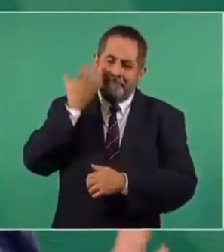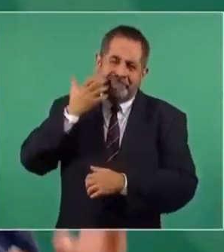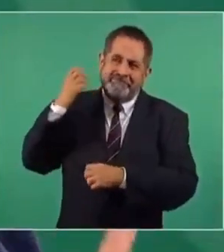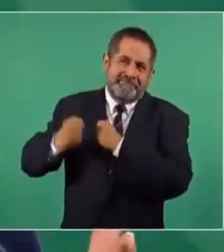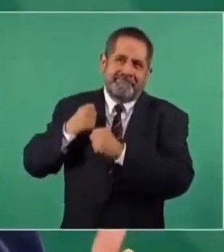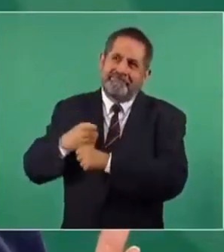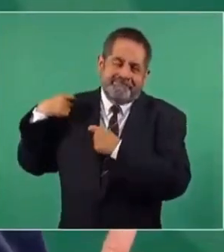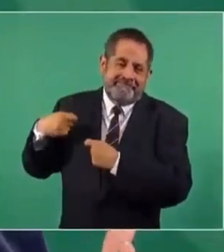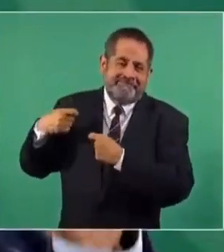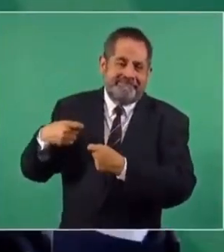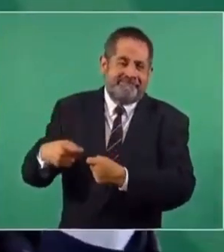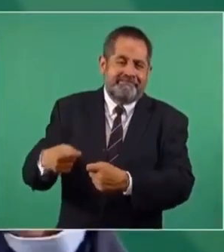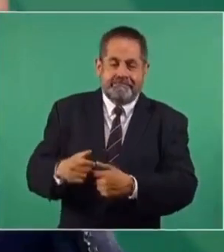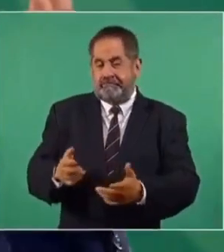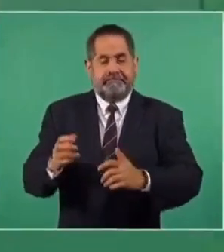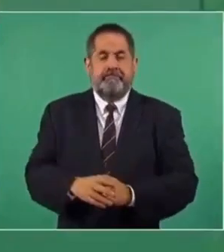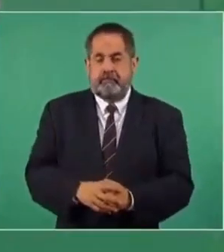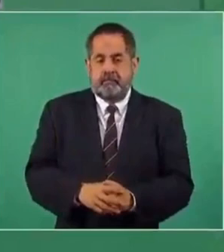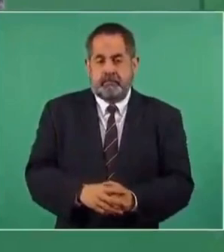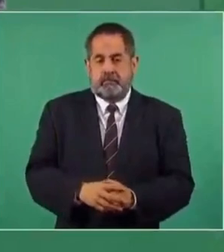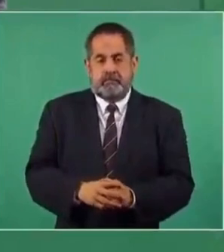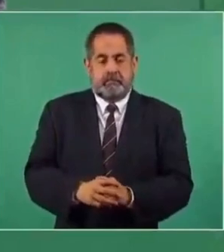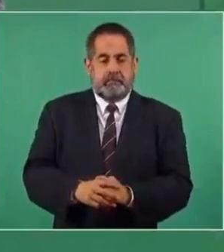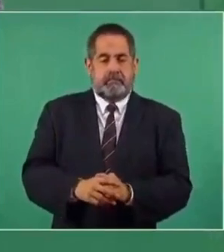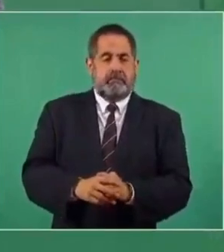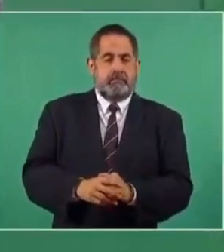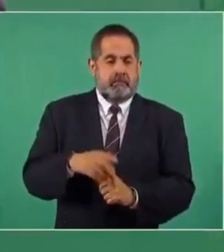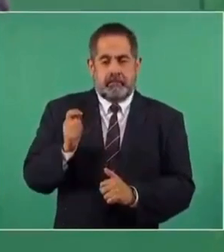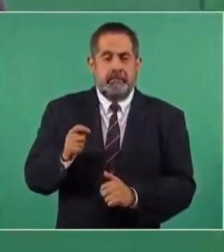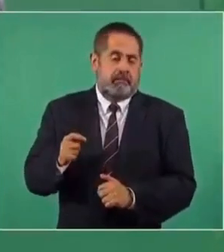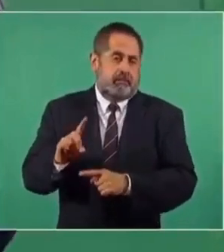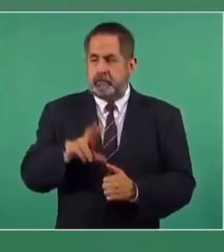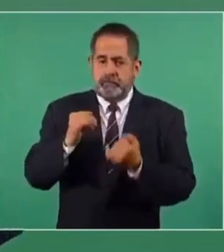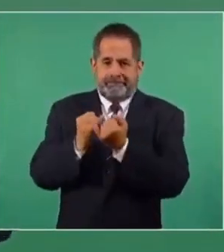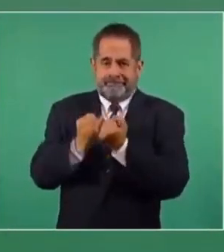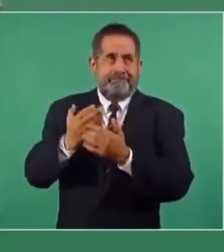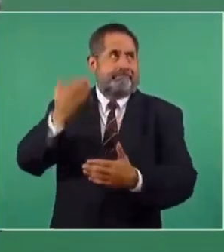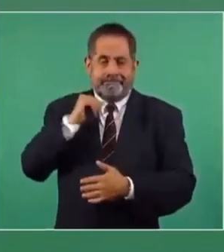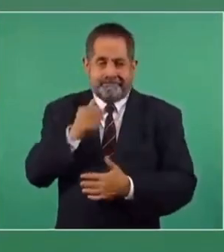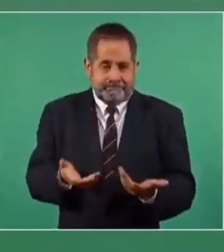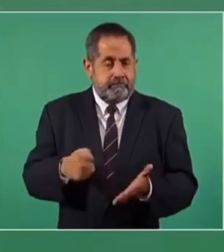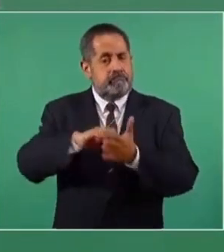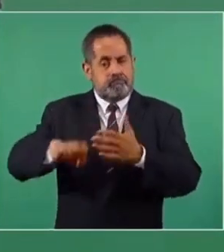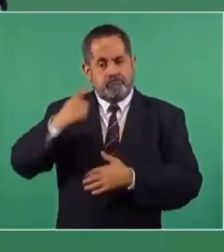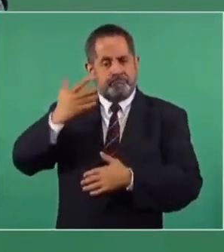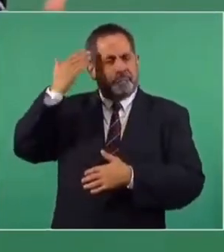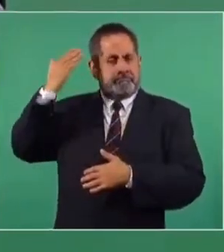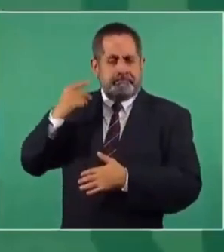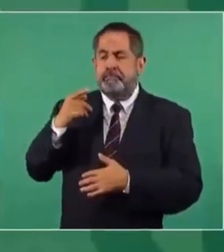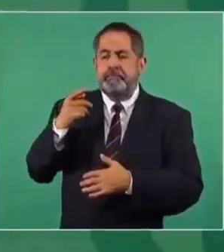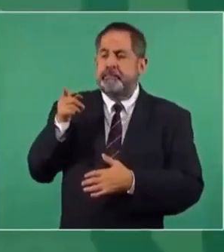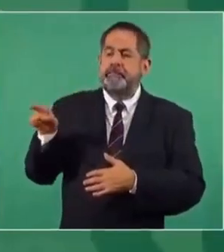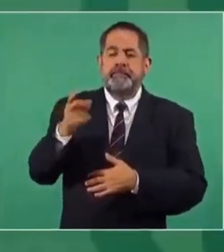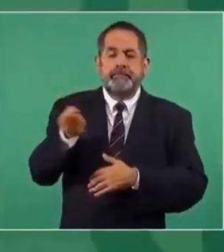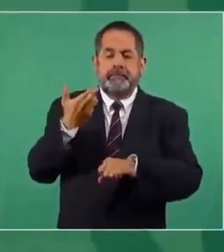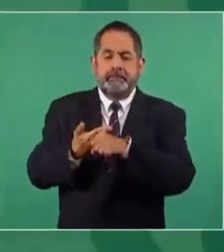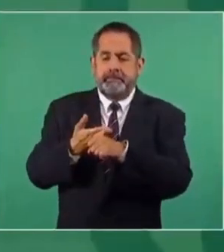que vienen de tiempo atrás. Antes, por ejemplo, los secretarios